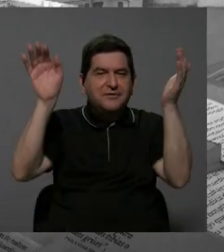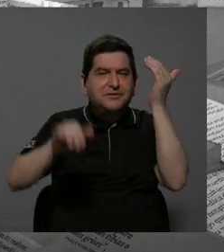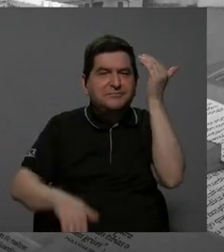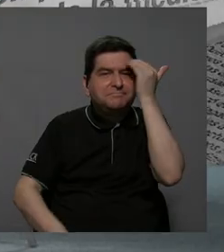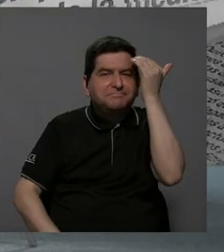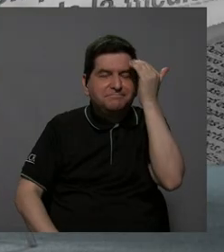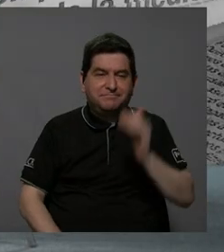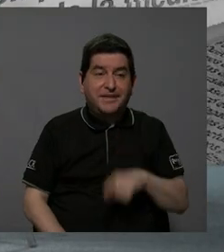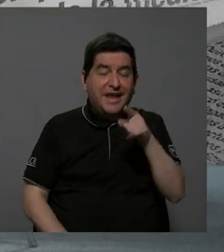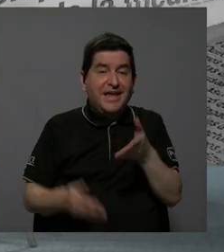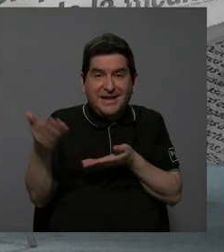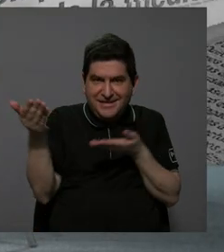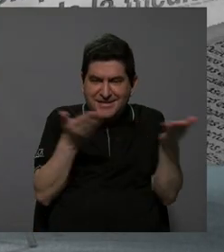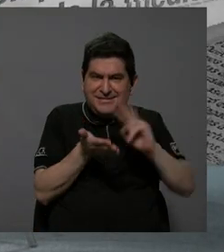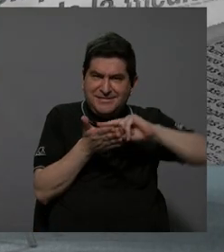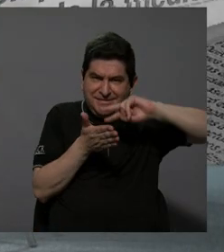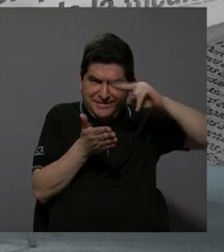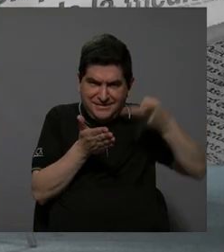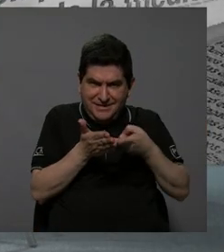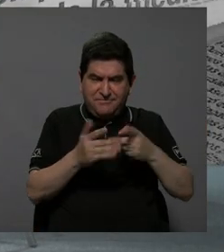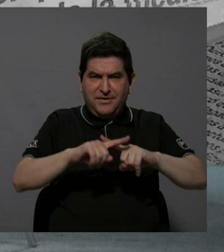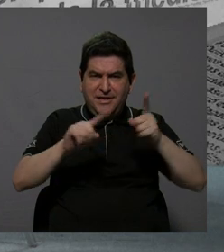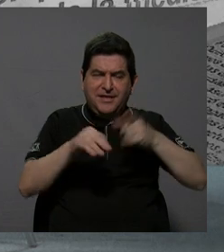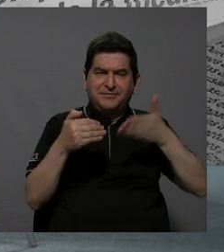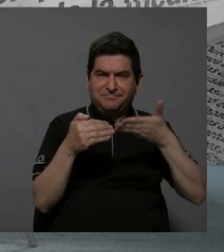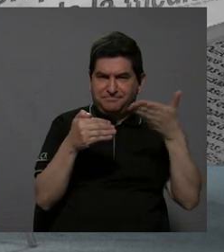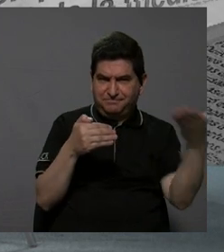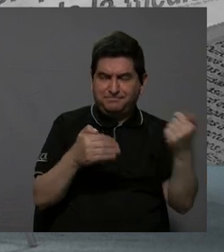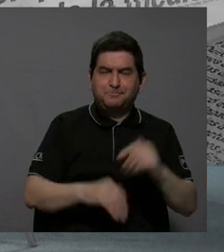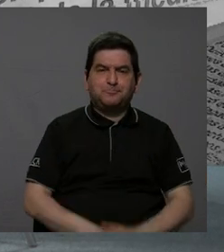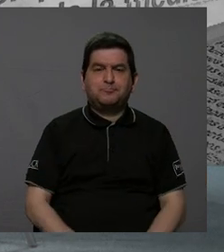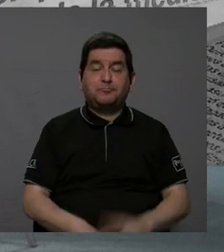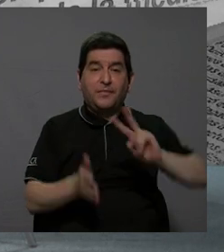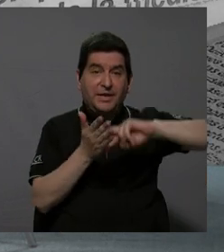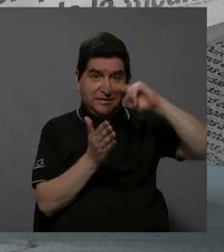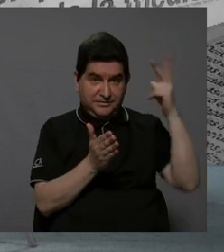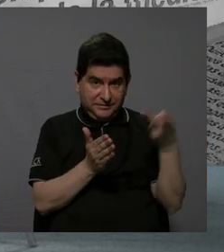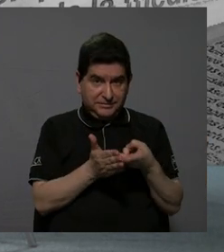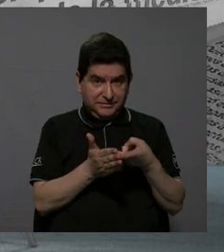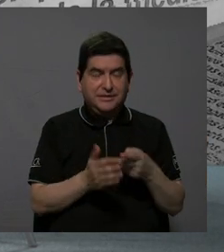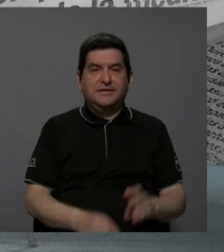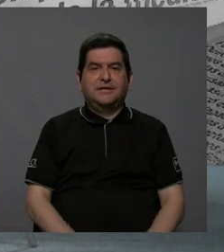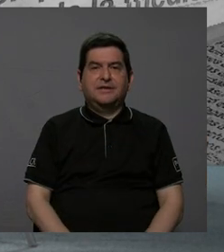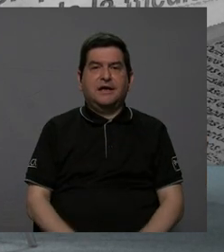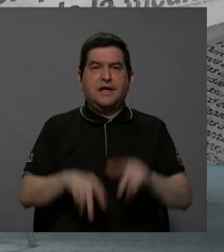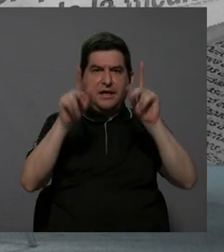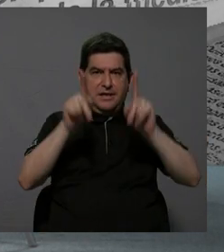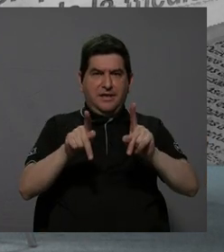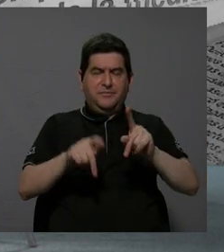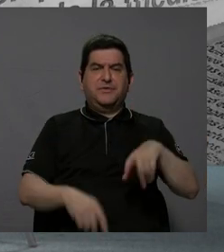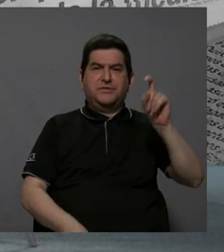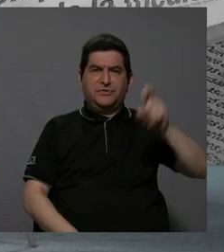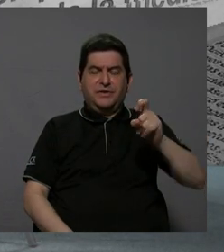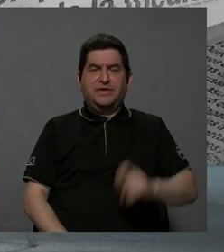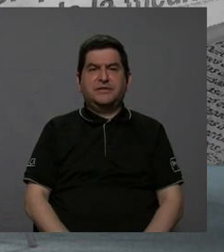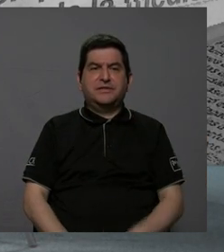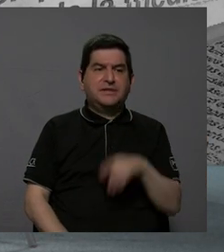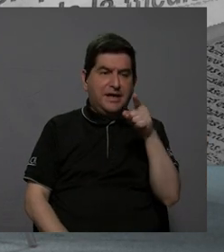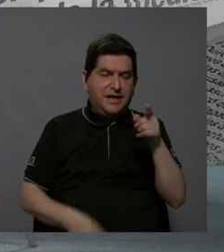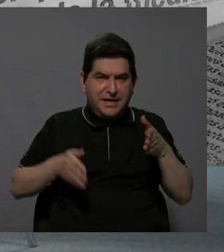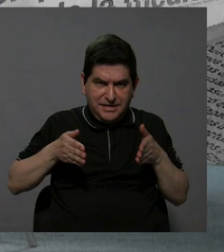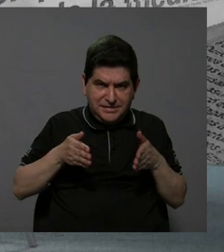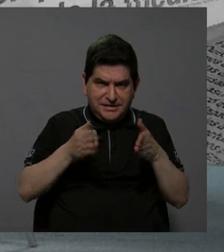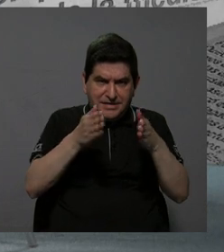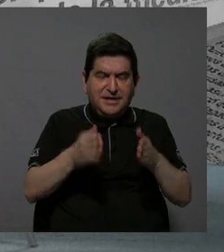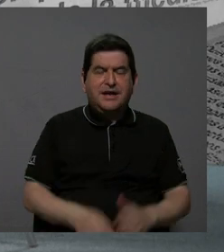Ese servicio implica muchos elementos. Implica que el usuario tiene que pasar por la vía de